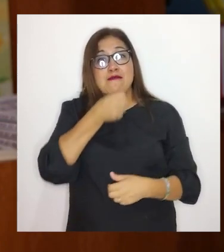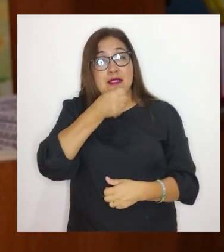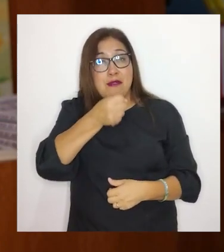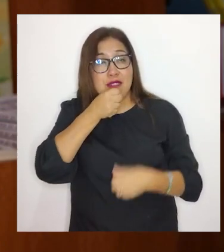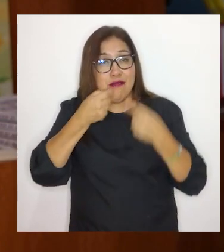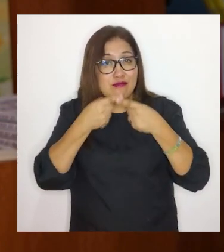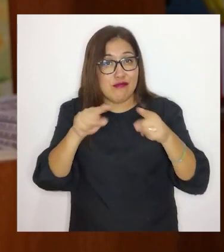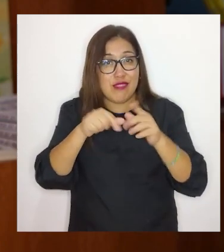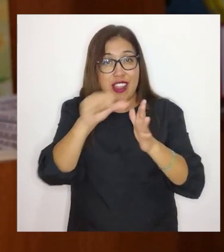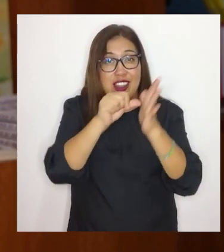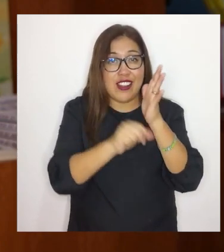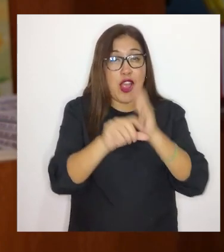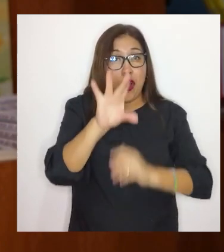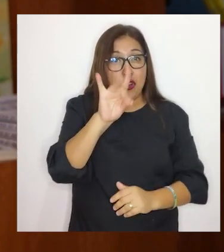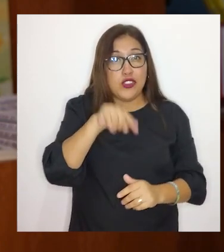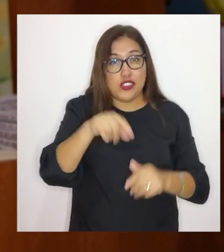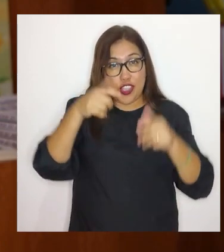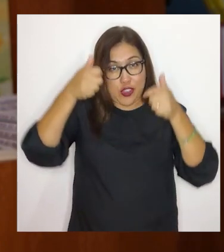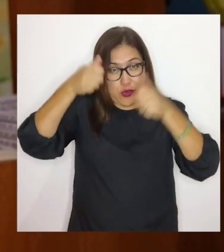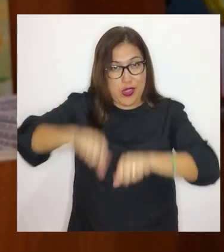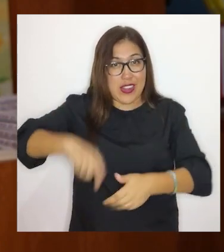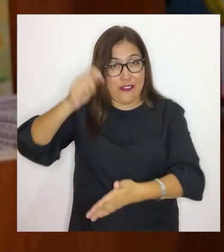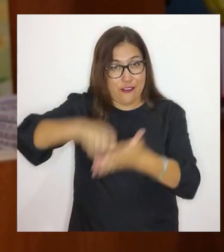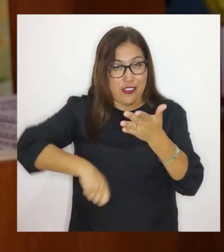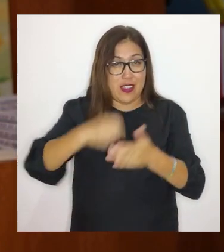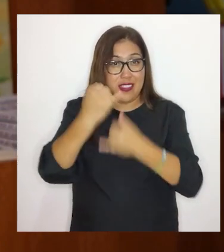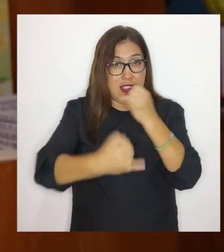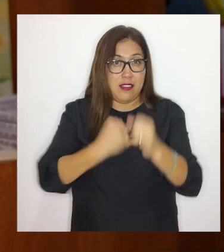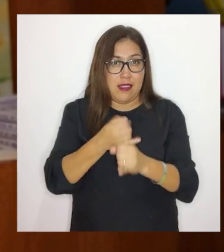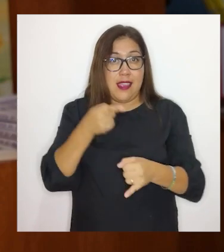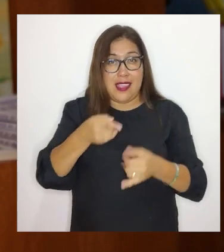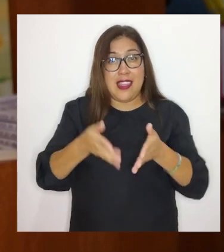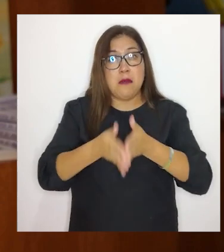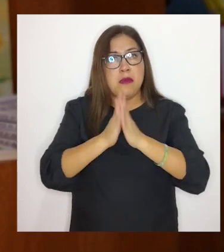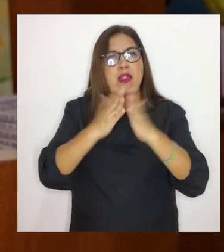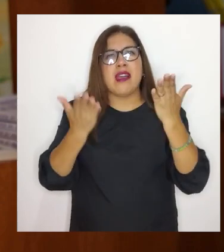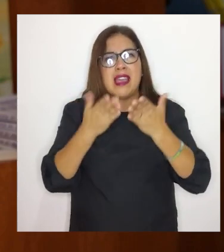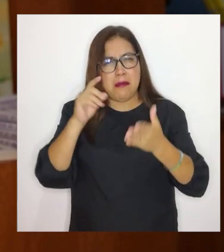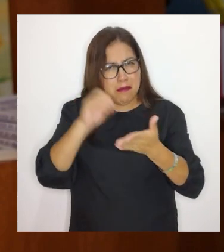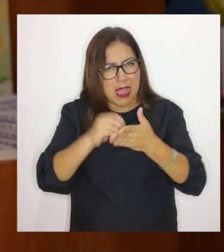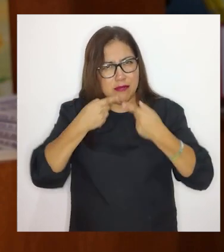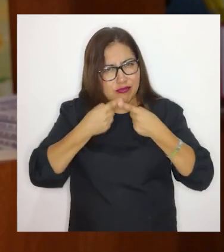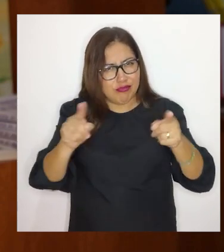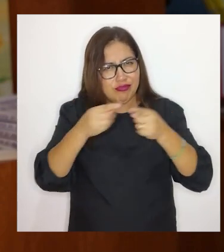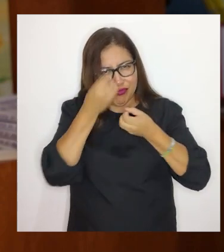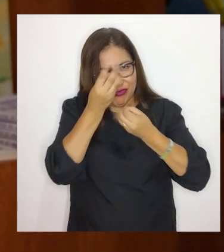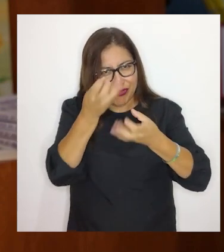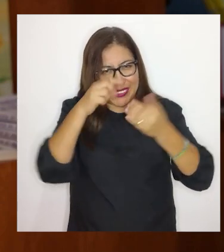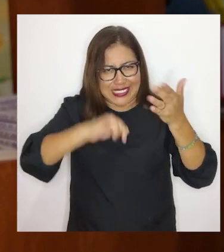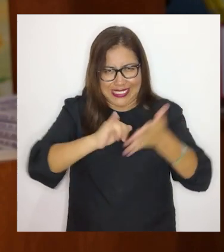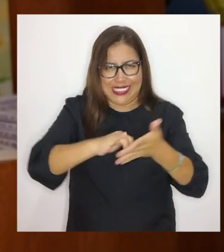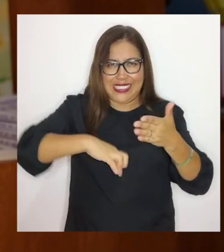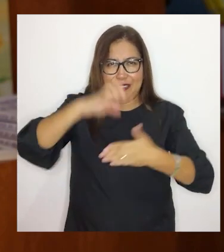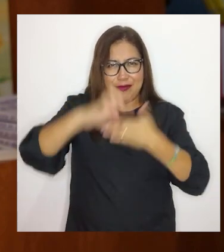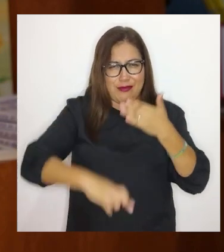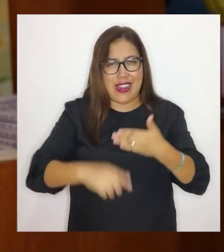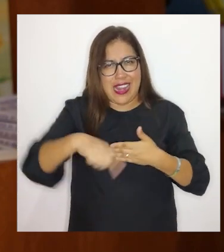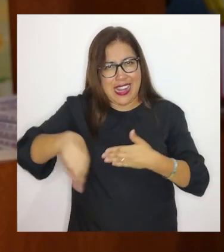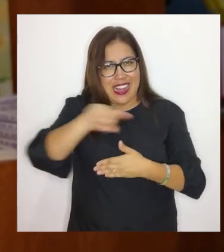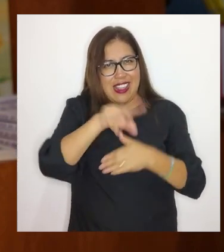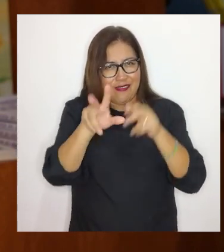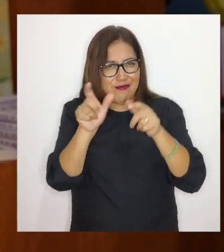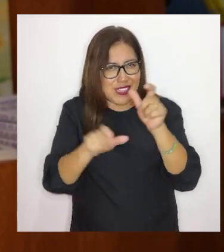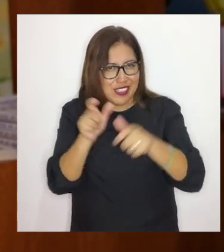difundir este programa con el artículo 8 de la Convención, que pide justamente programas que proyecten, que informen a las